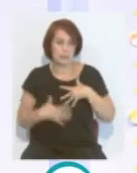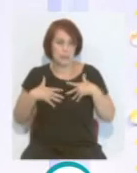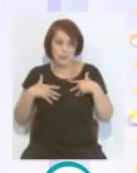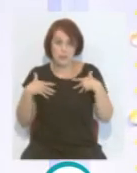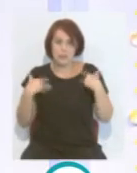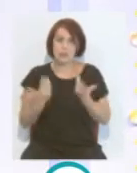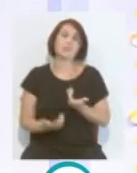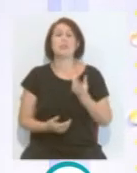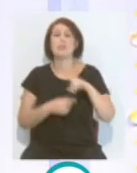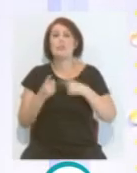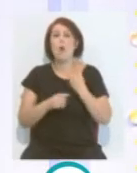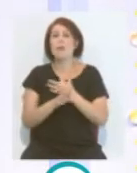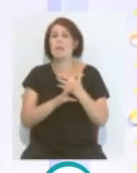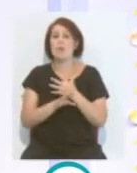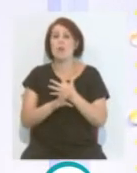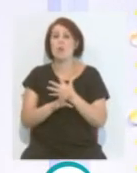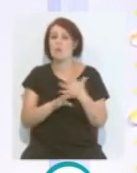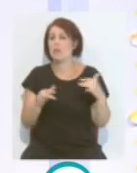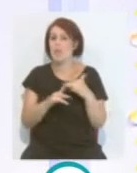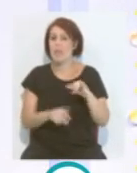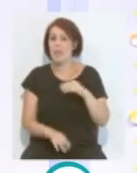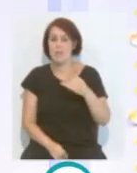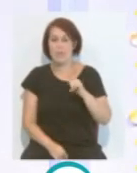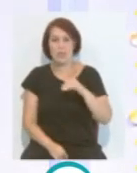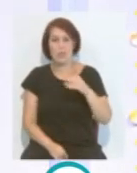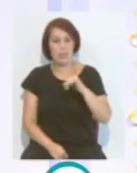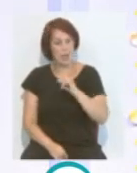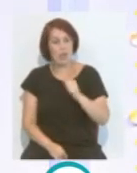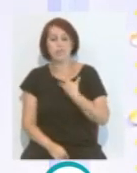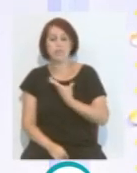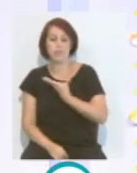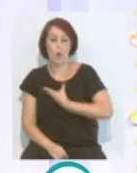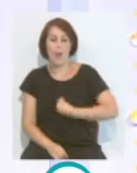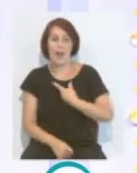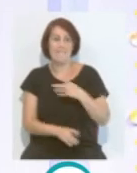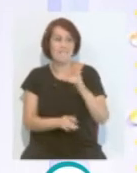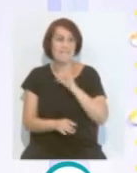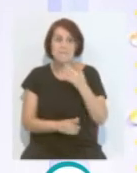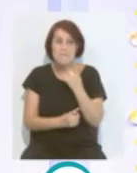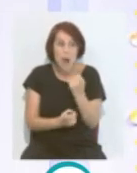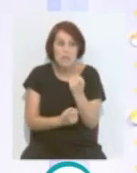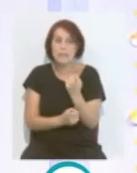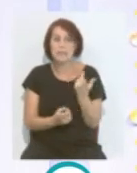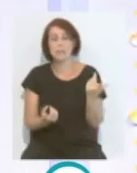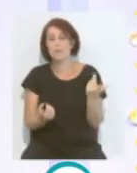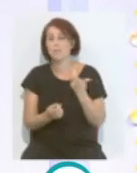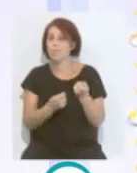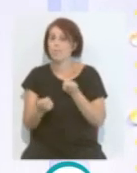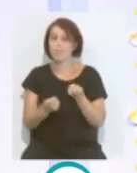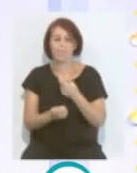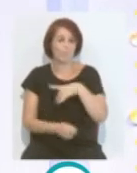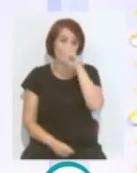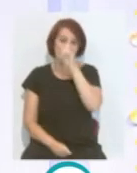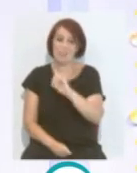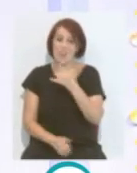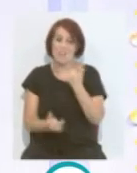grande. Y luego el partido contra el Ibiza, donde el UCAM necesitaba marcar y quizás esa necesidad muchas veces no supieron controlarla... ...y fue lo